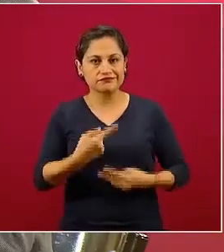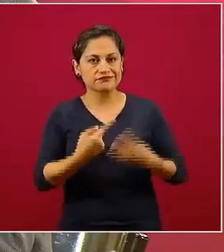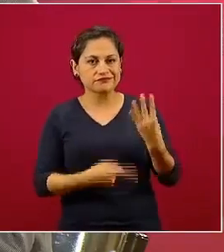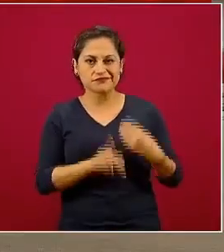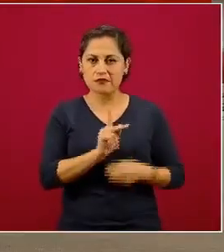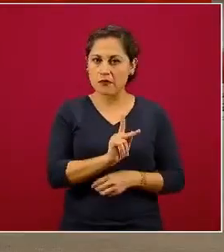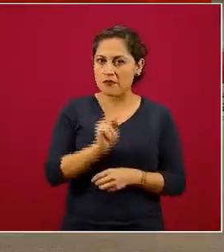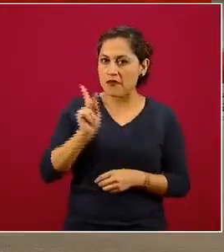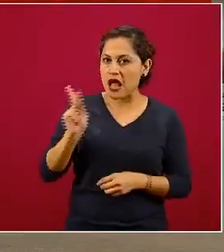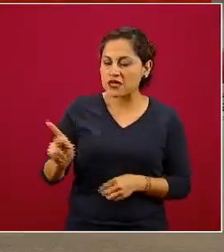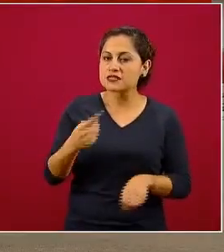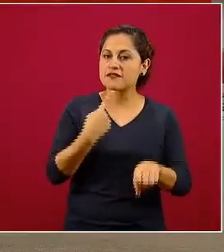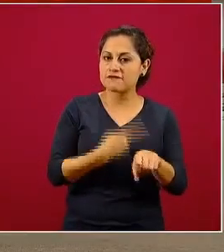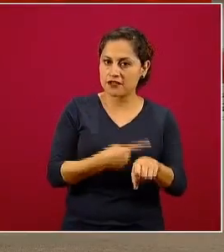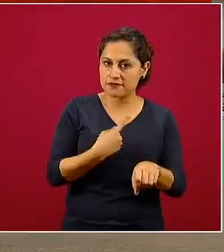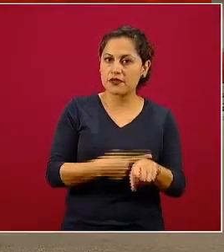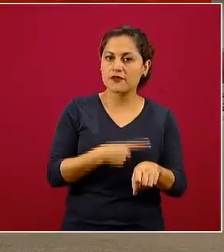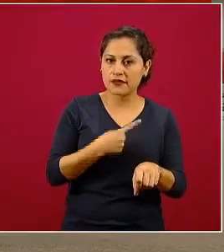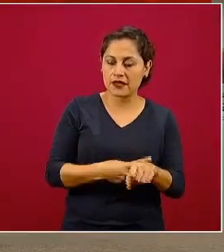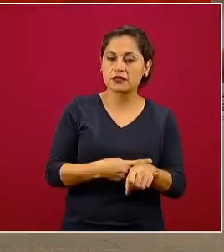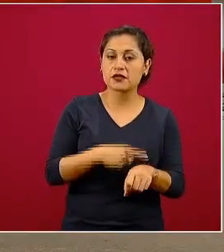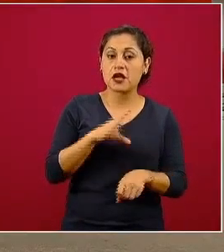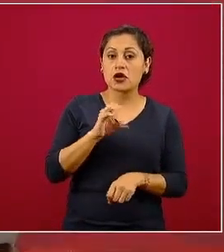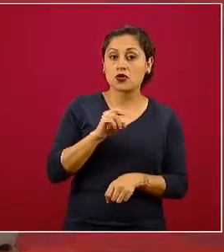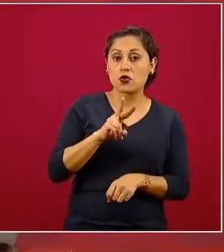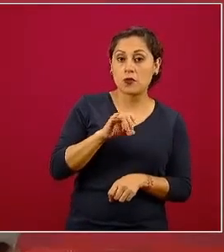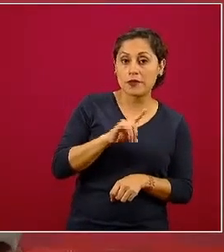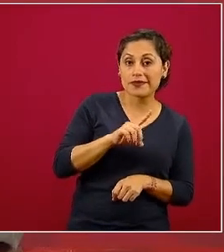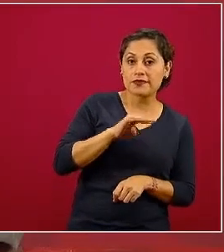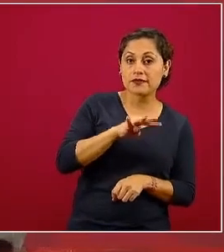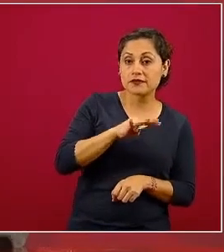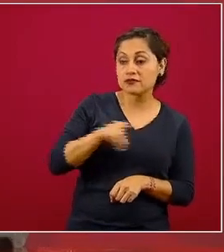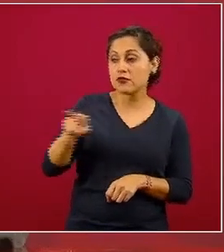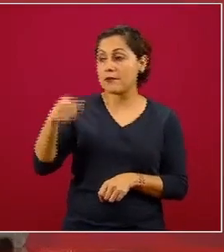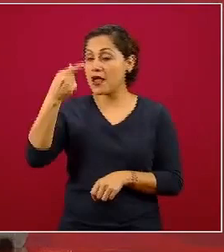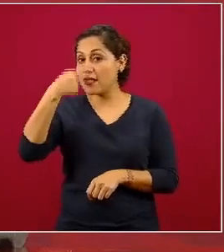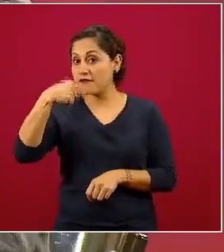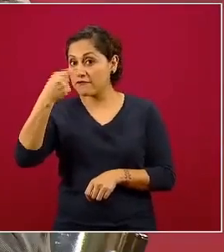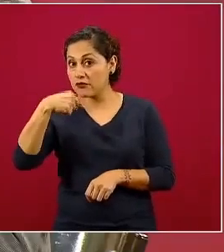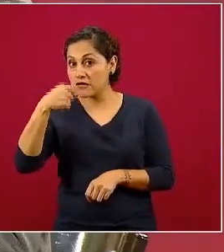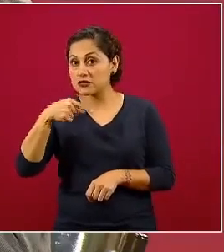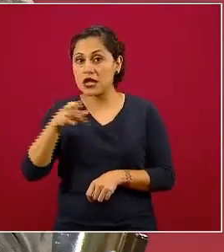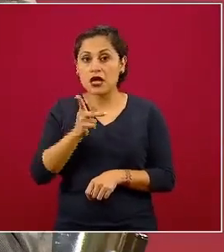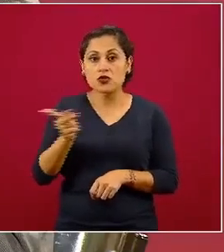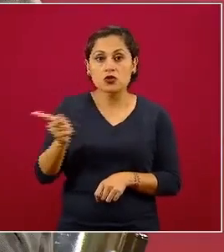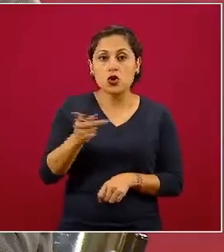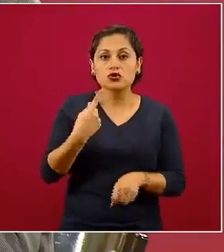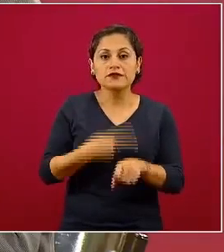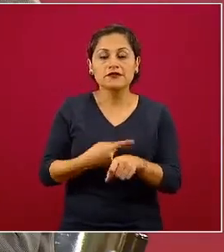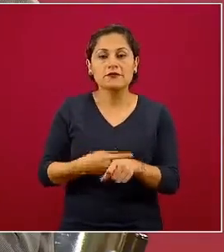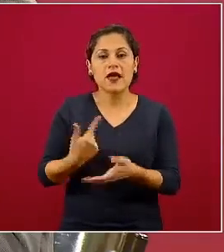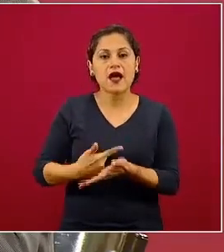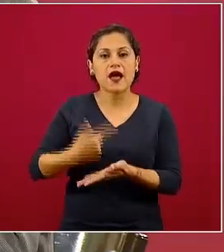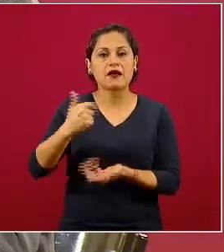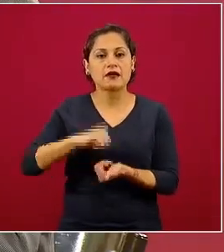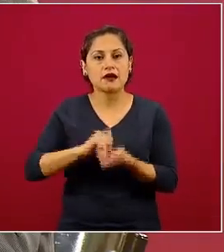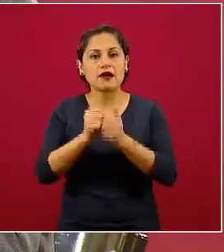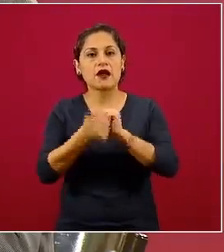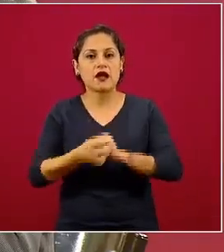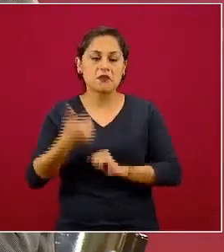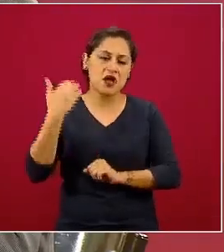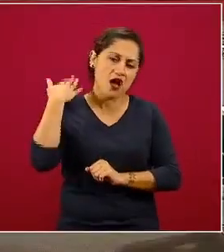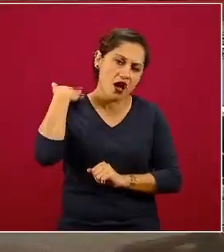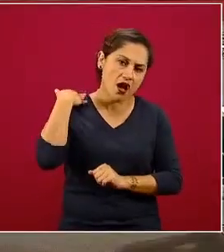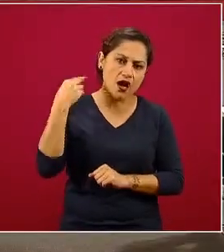producir ambas enfermedades COVID-19 e influenza, neumonía y desafortunadamente ambas